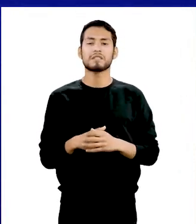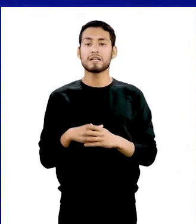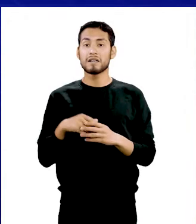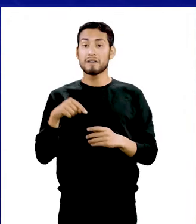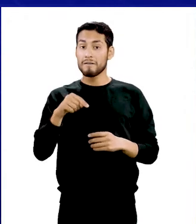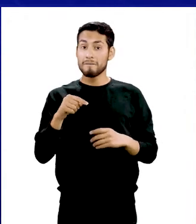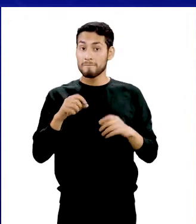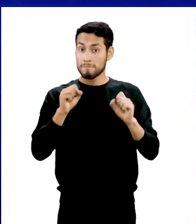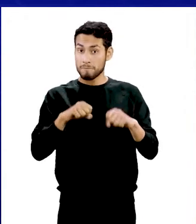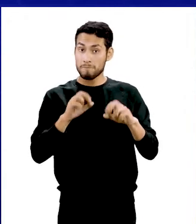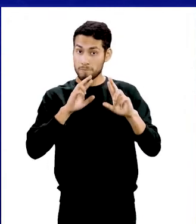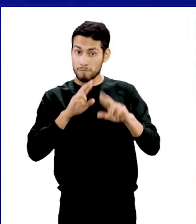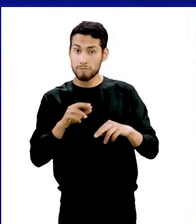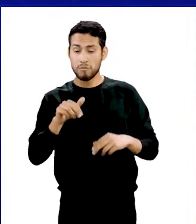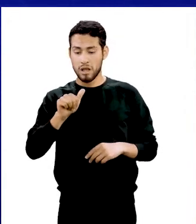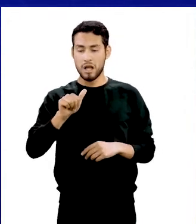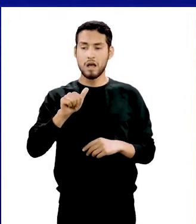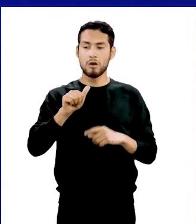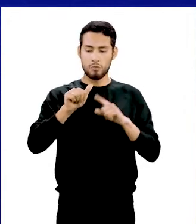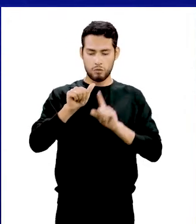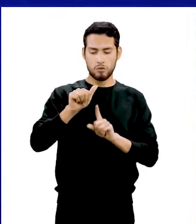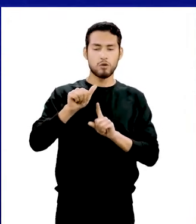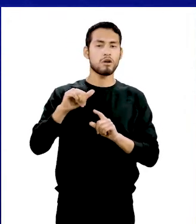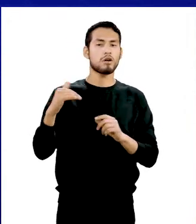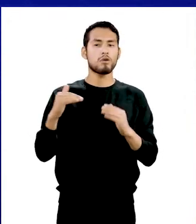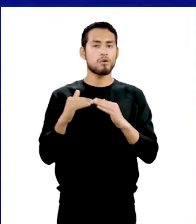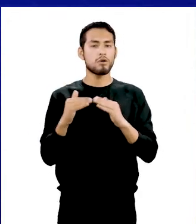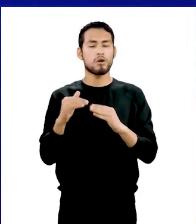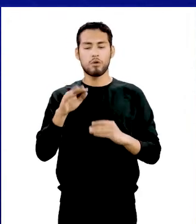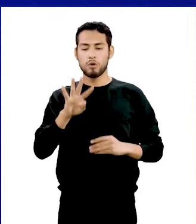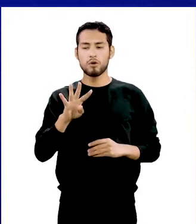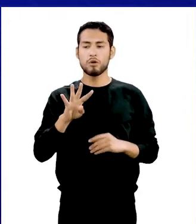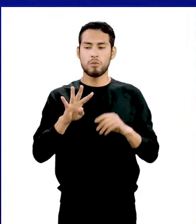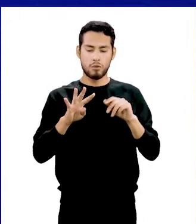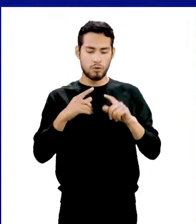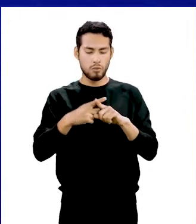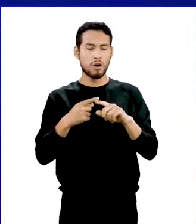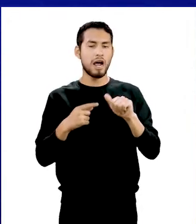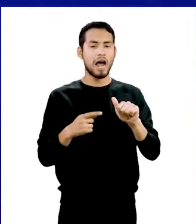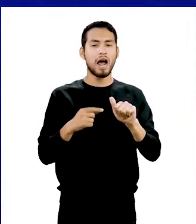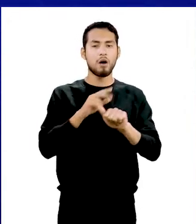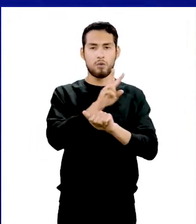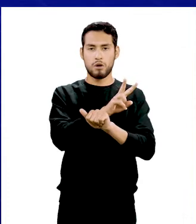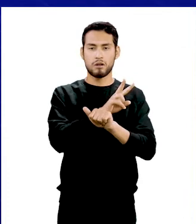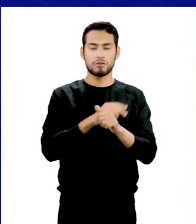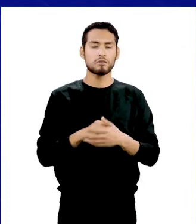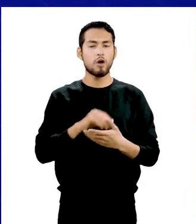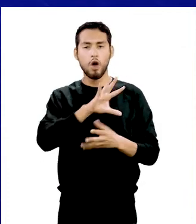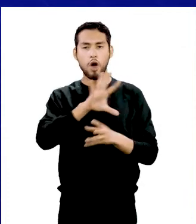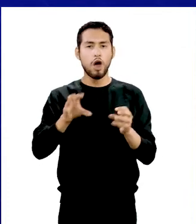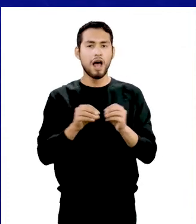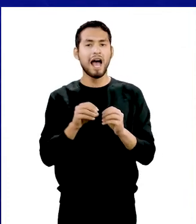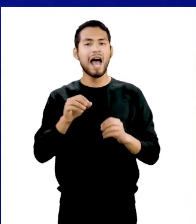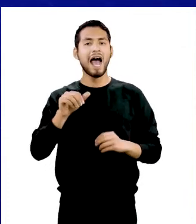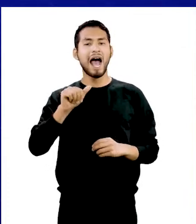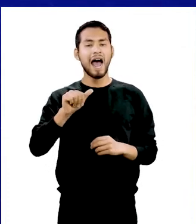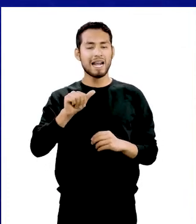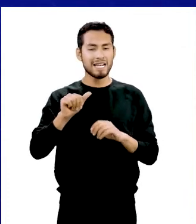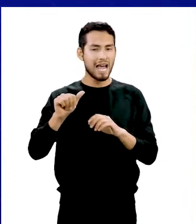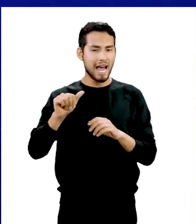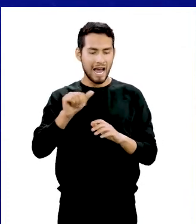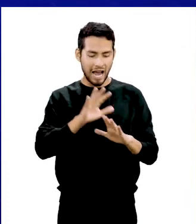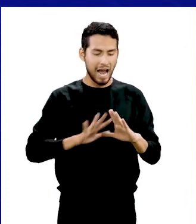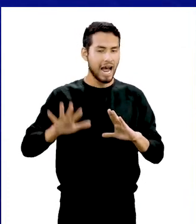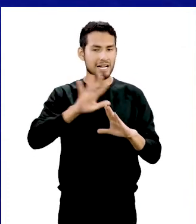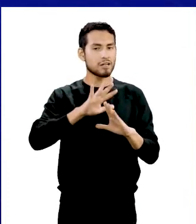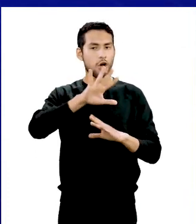Para hallar el área lateral, es igual a 4 por A al cuadrado. Para hallar el área total, A